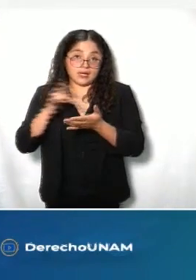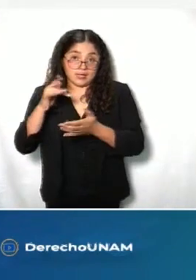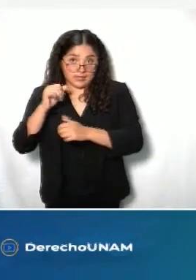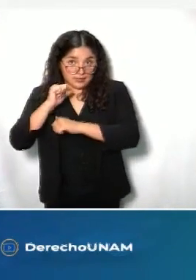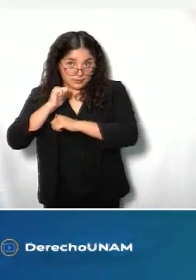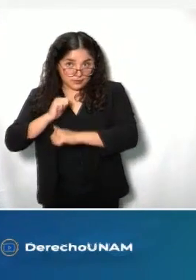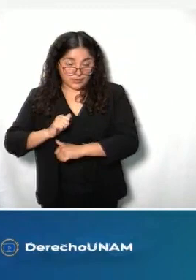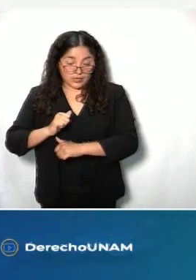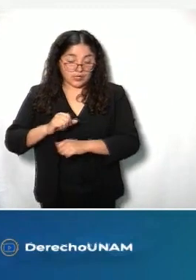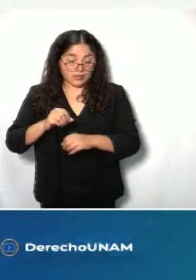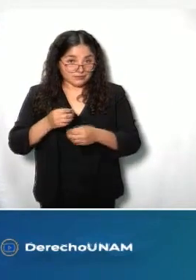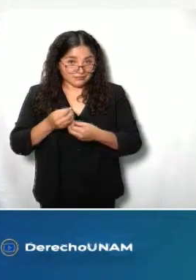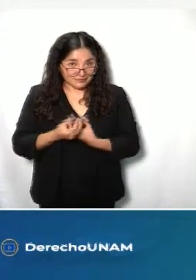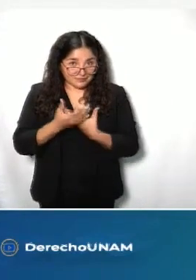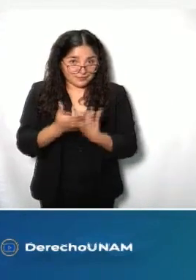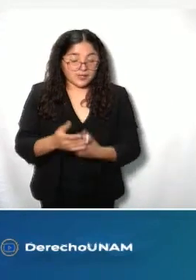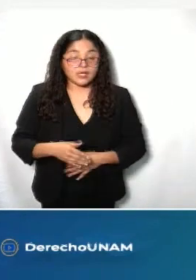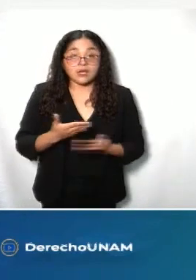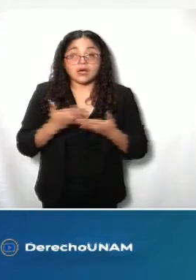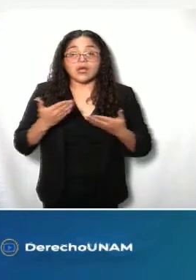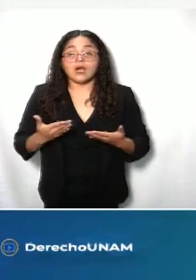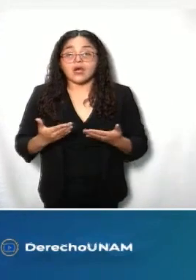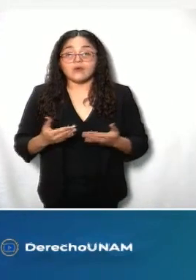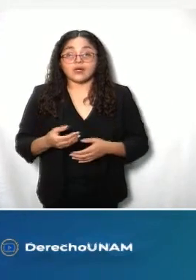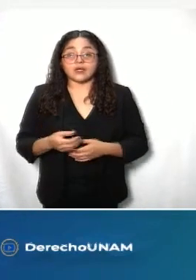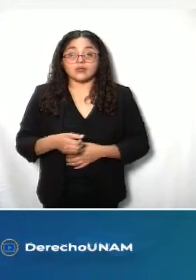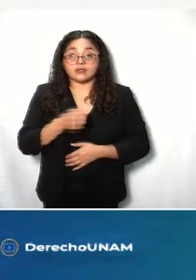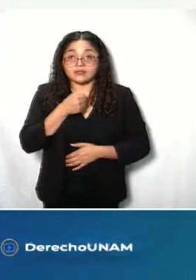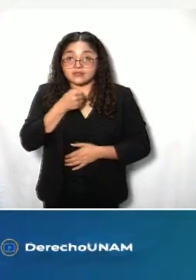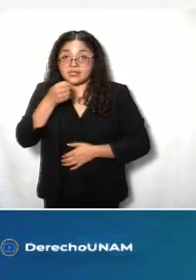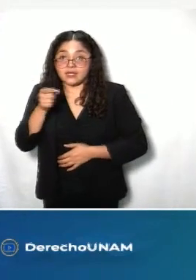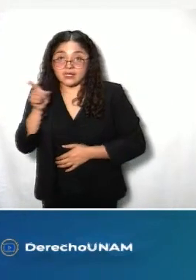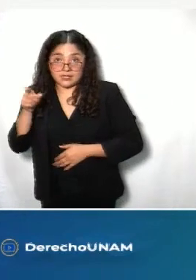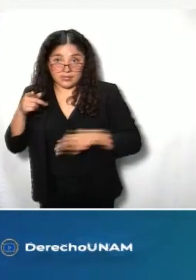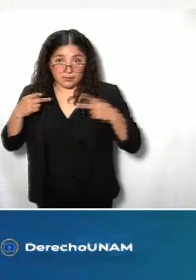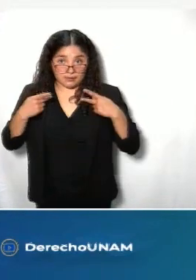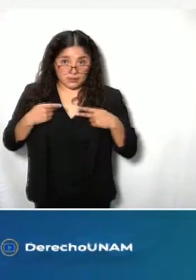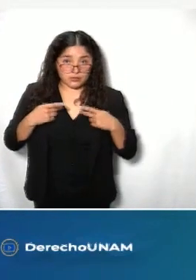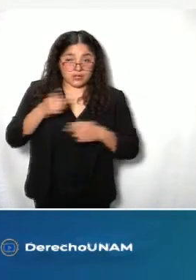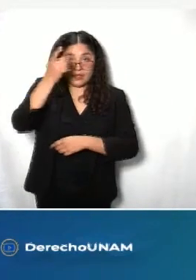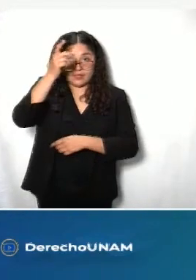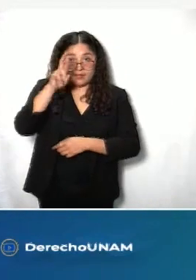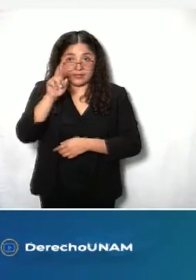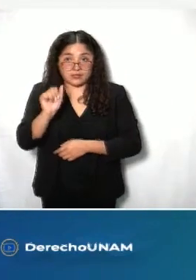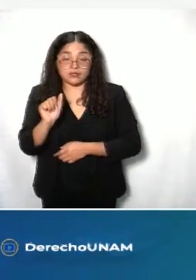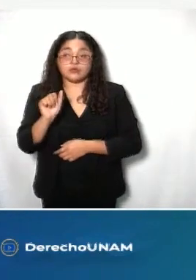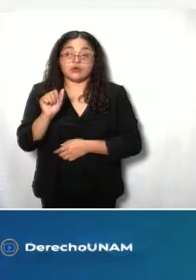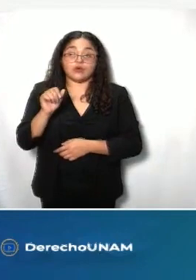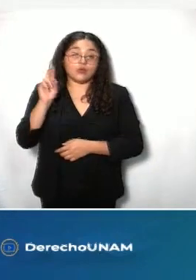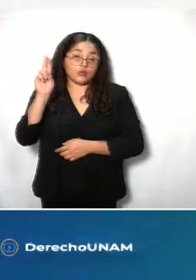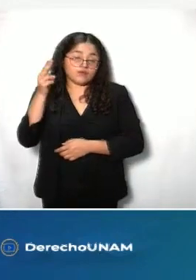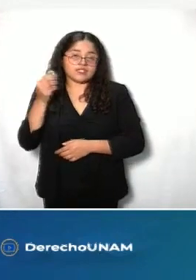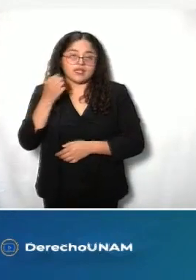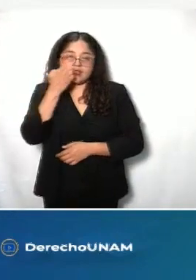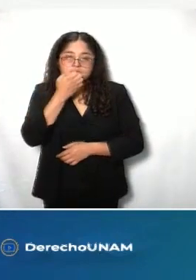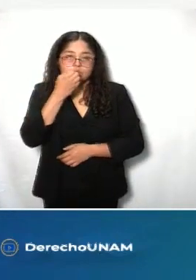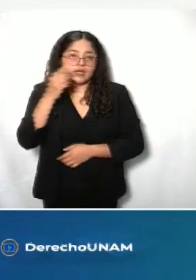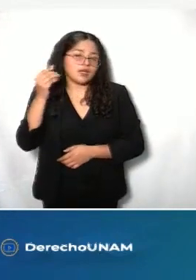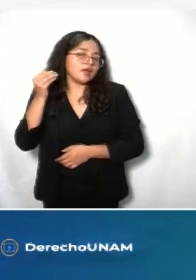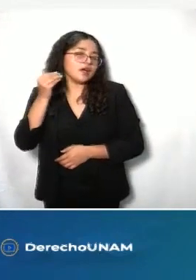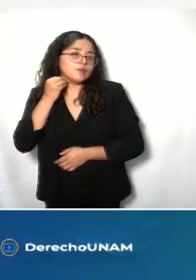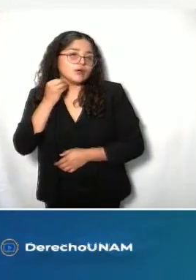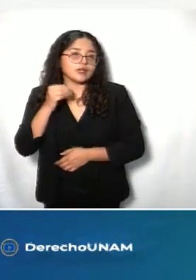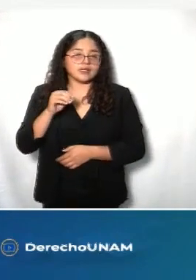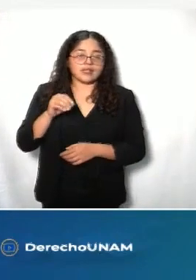Agradecemos su mensaje. A continuación, cedo el uso de la voz al director de la Facultad de Derecho de la Universidad Nacional Autónoma de México, el doctor